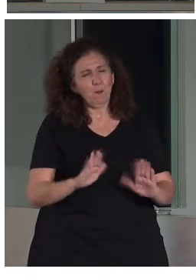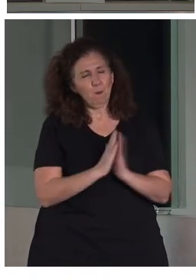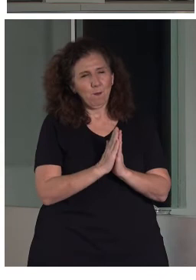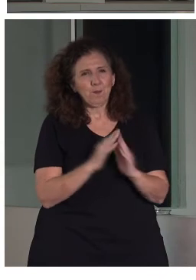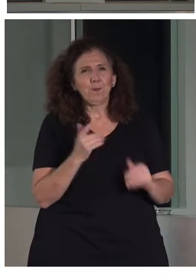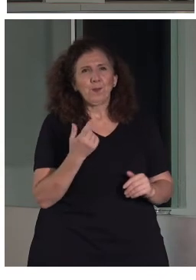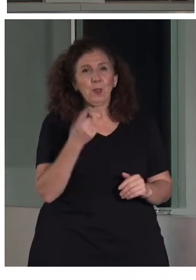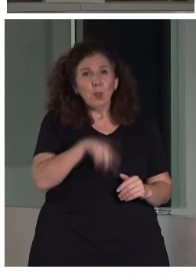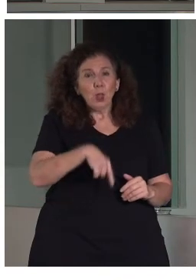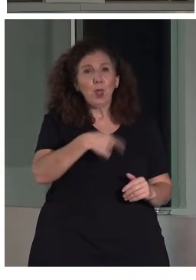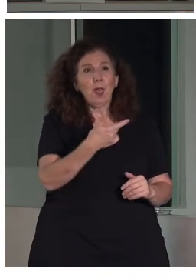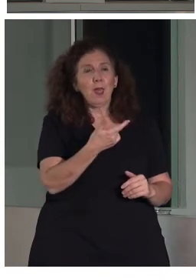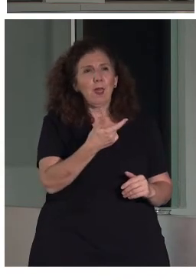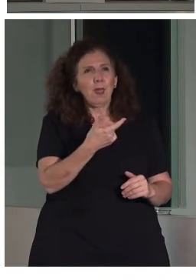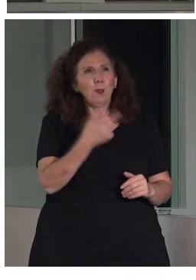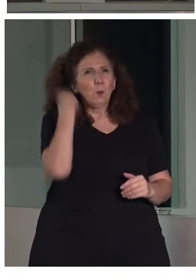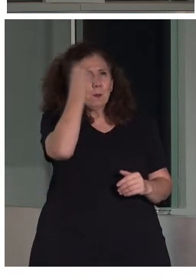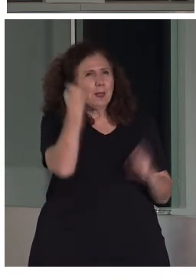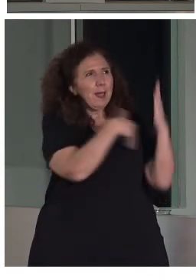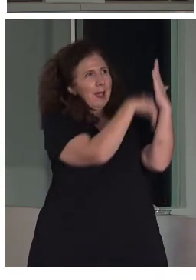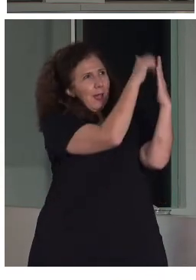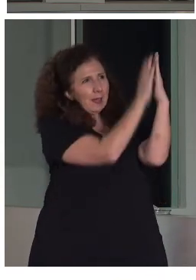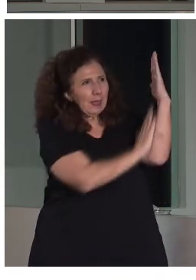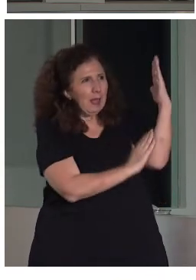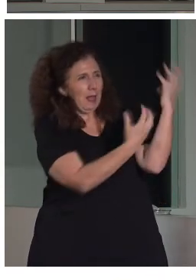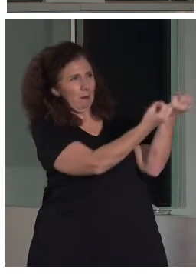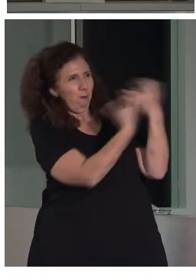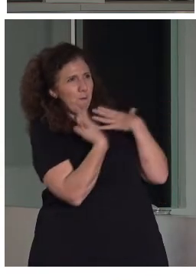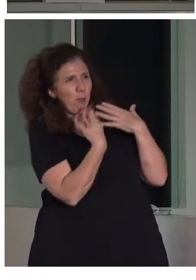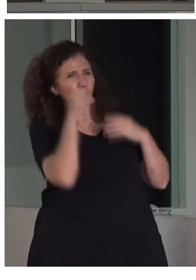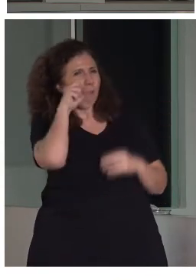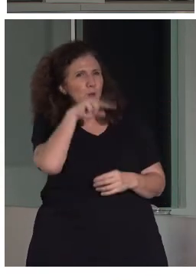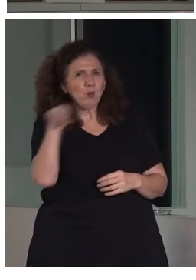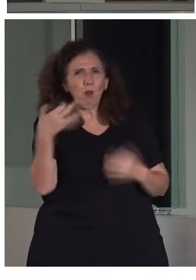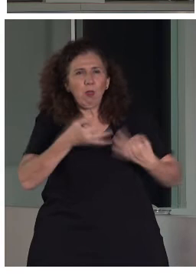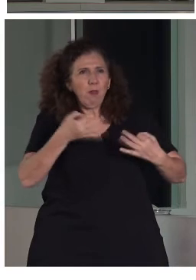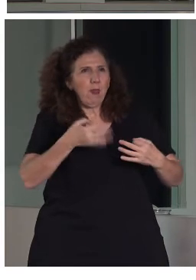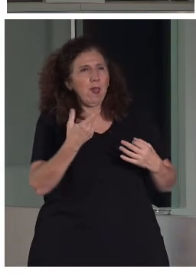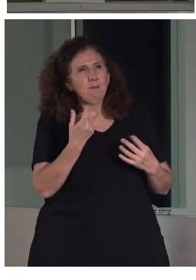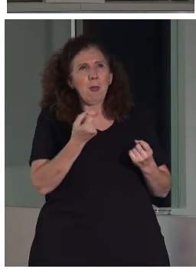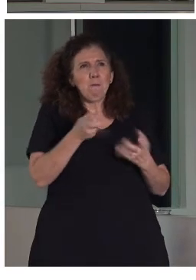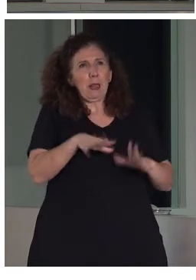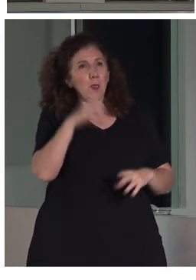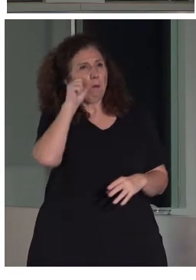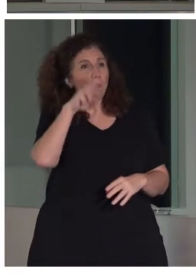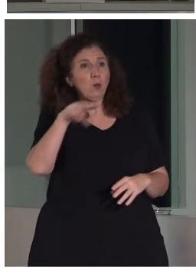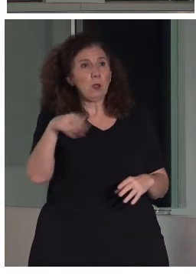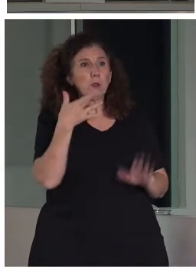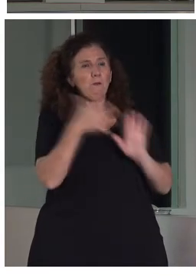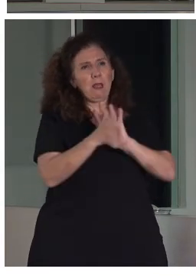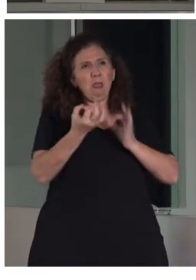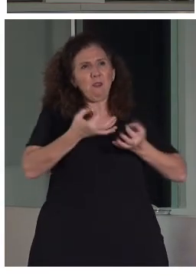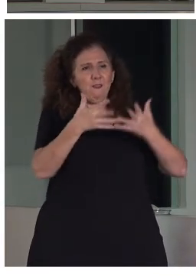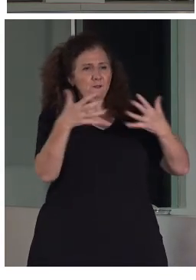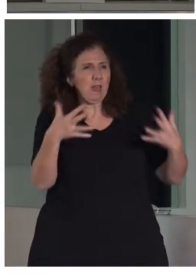tienen que tener ese carácter un poco elevado y confundiendo la elevación con